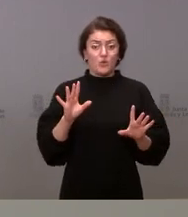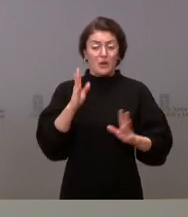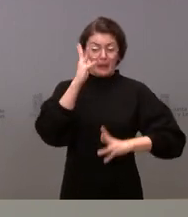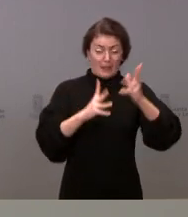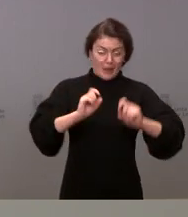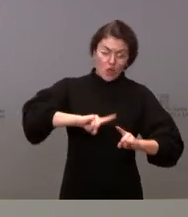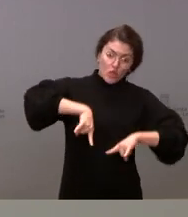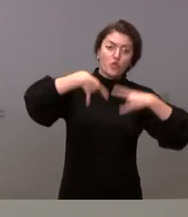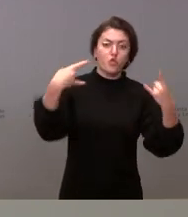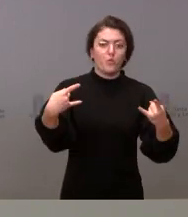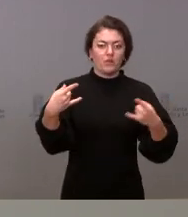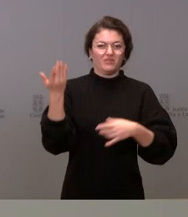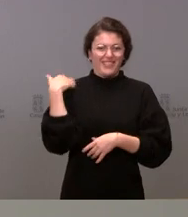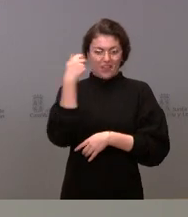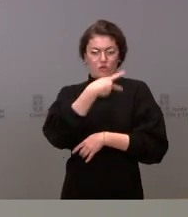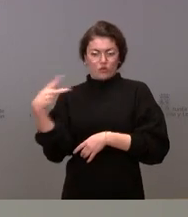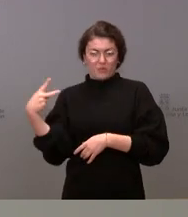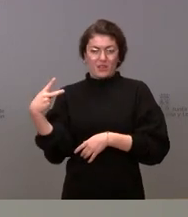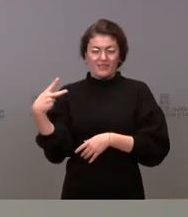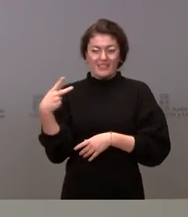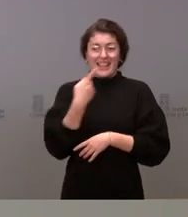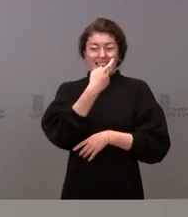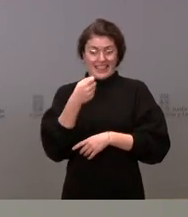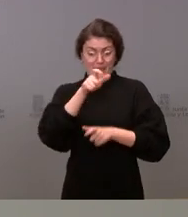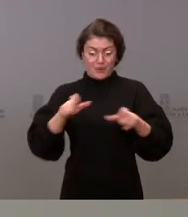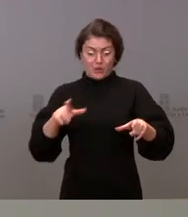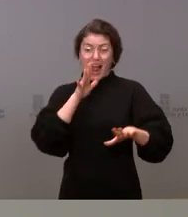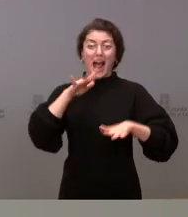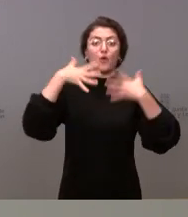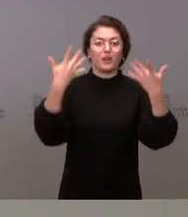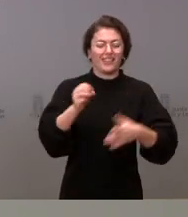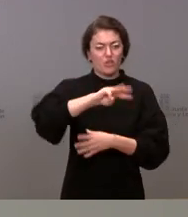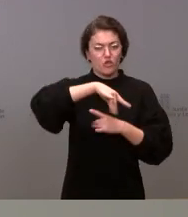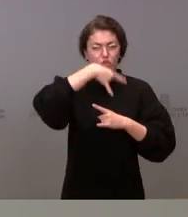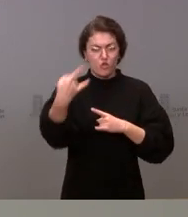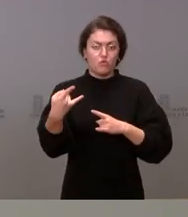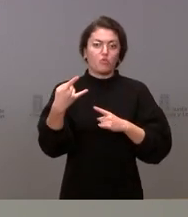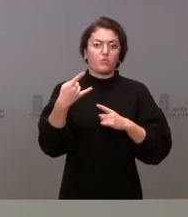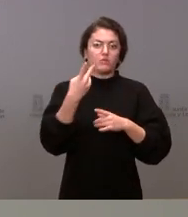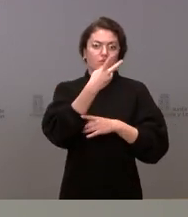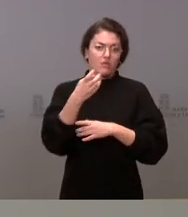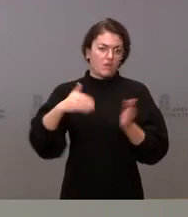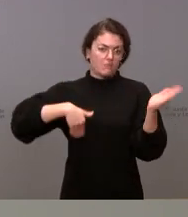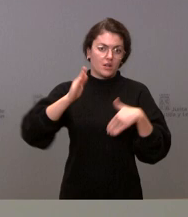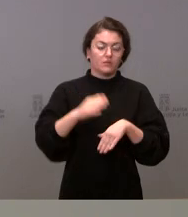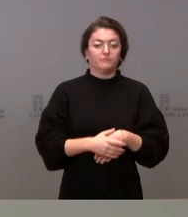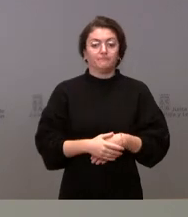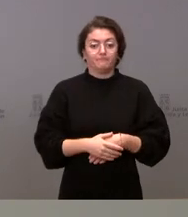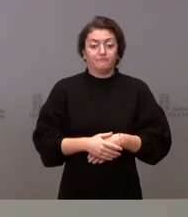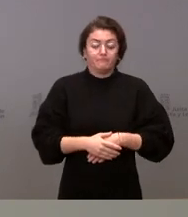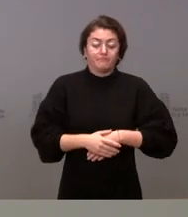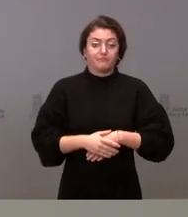dos semanas. Hace dos semanas teníamos 100 personas y ahora tenemos más de 200. La presión sobre nuestros